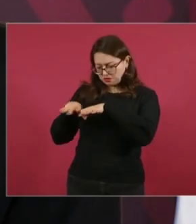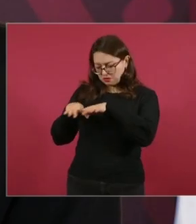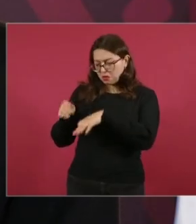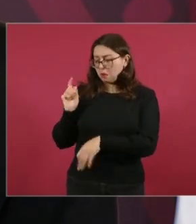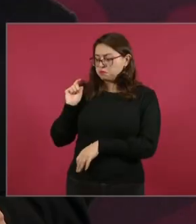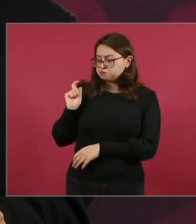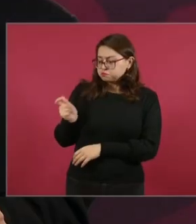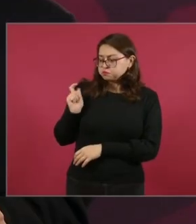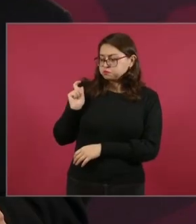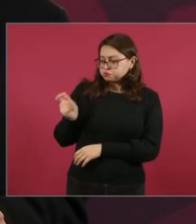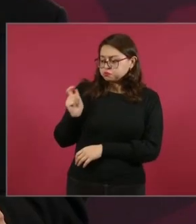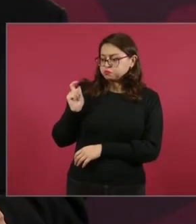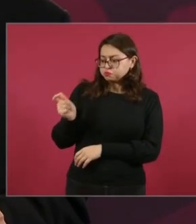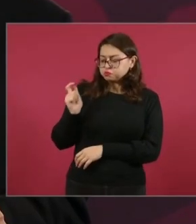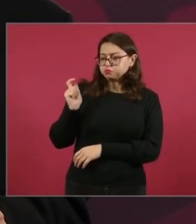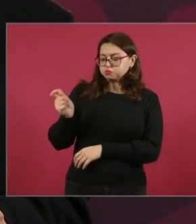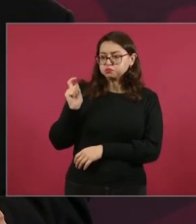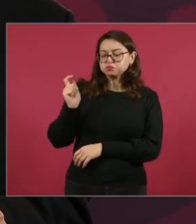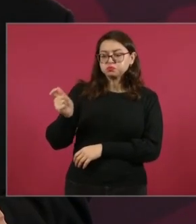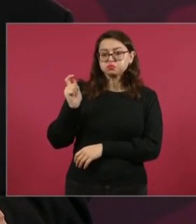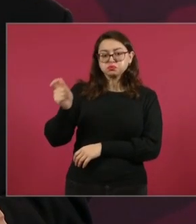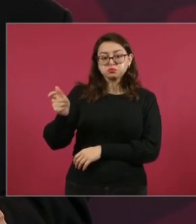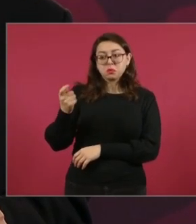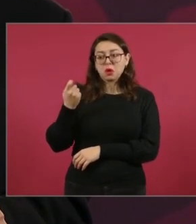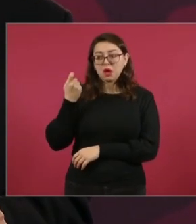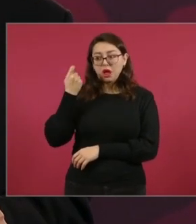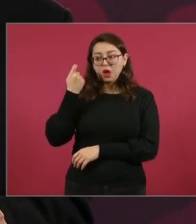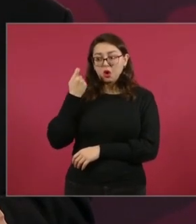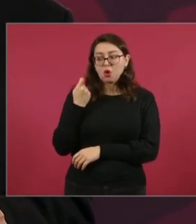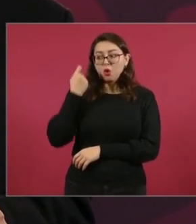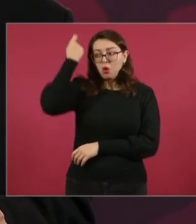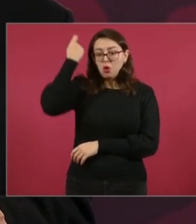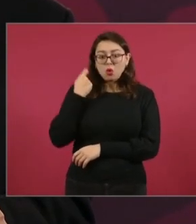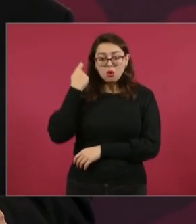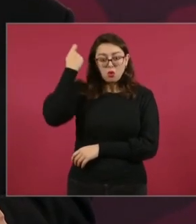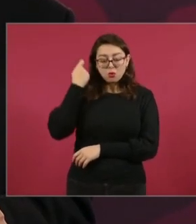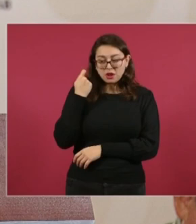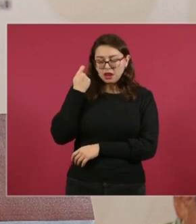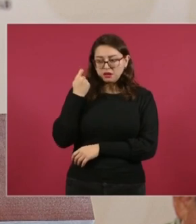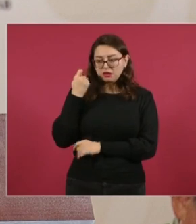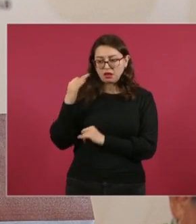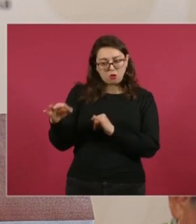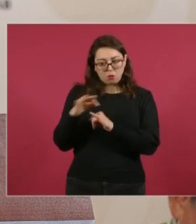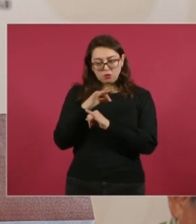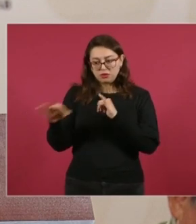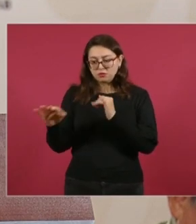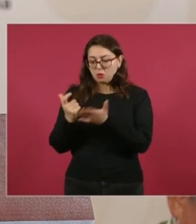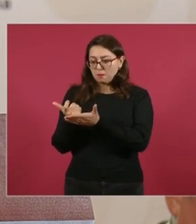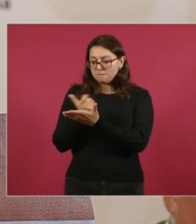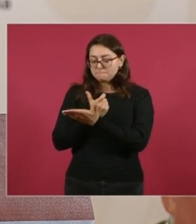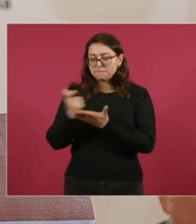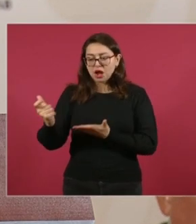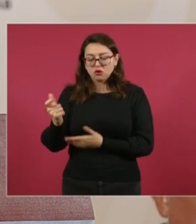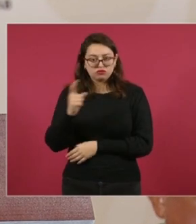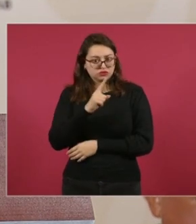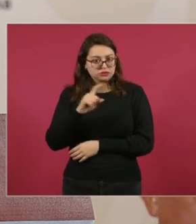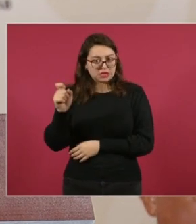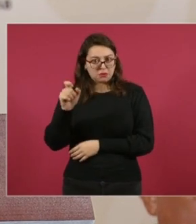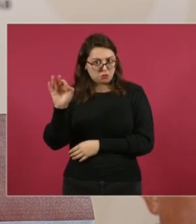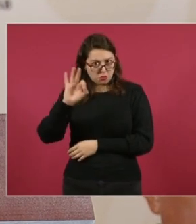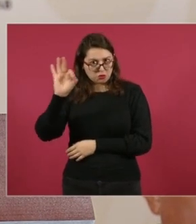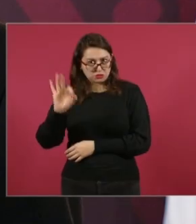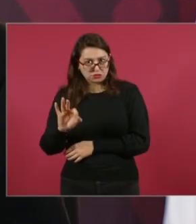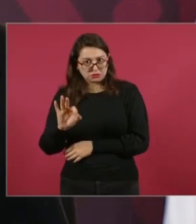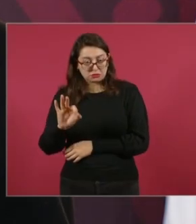se hubiese modificado, porque ya se hizo un cambio y se va a hacer otro, esa reforma, no iba a recibir